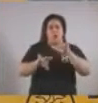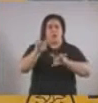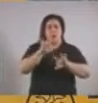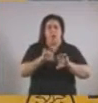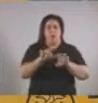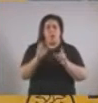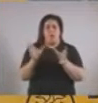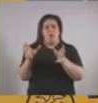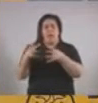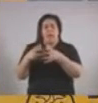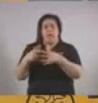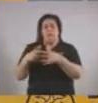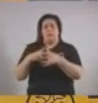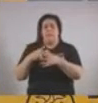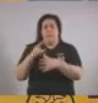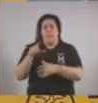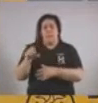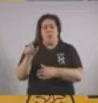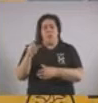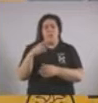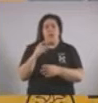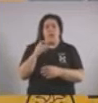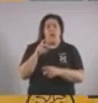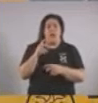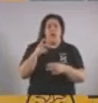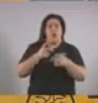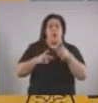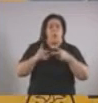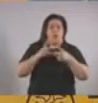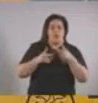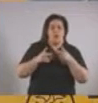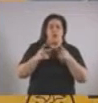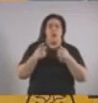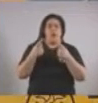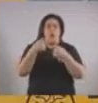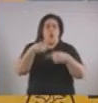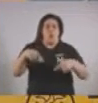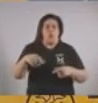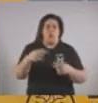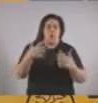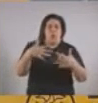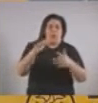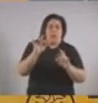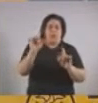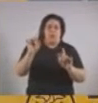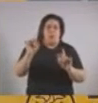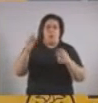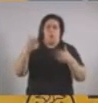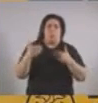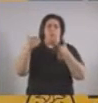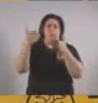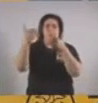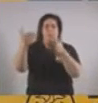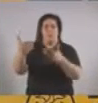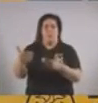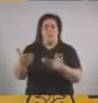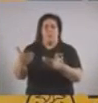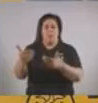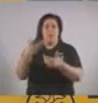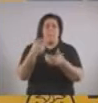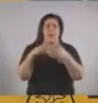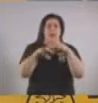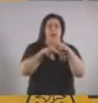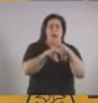el sector privado para reprogramar intervenciones que no eran urgentes, para poder destinar la mayor cantidad de camas